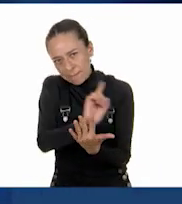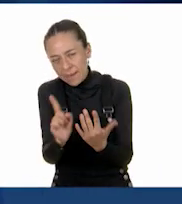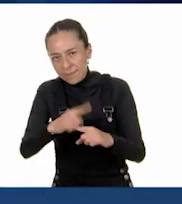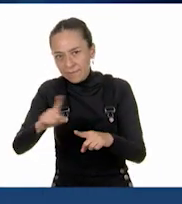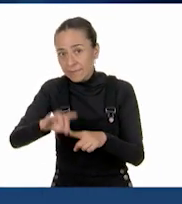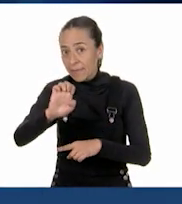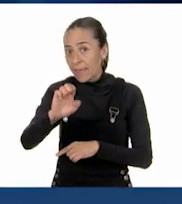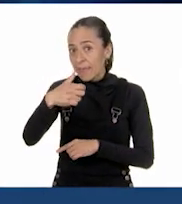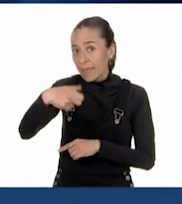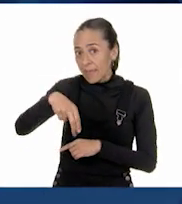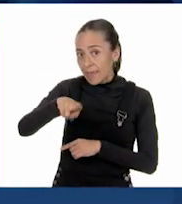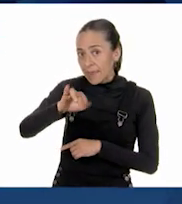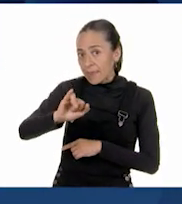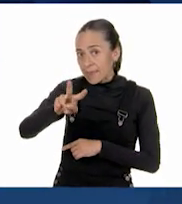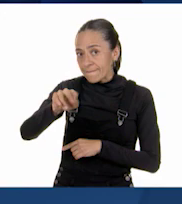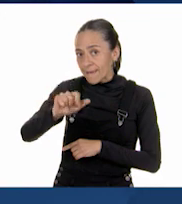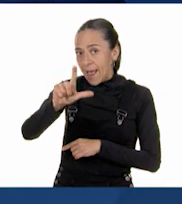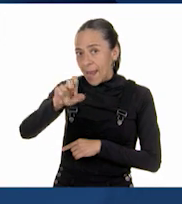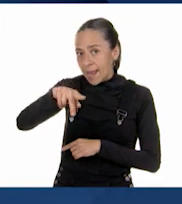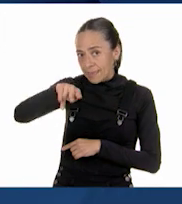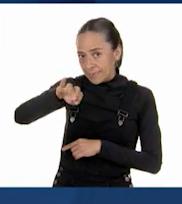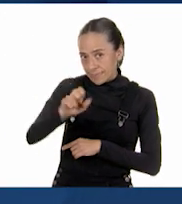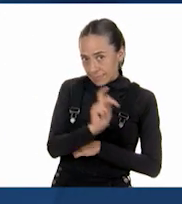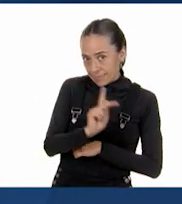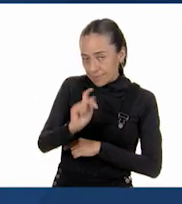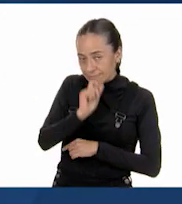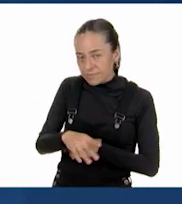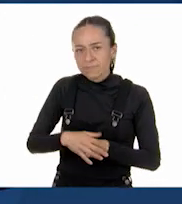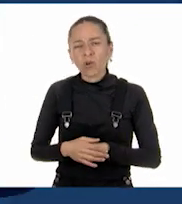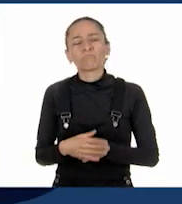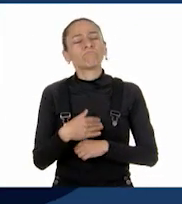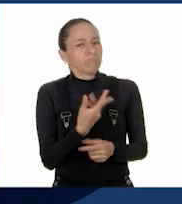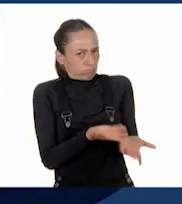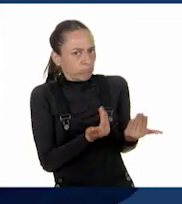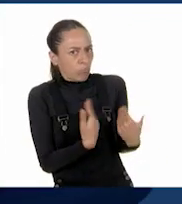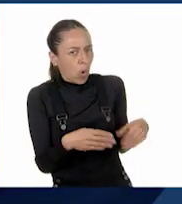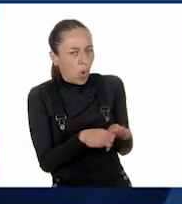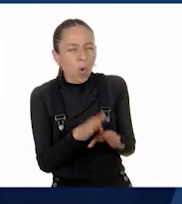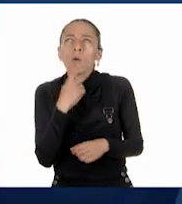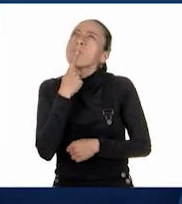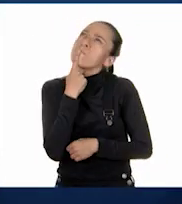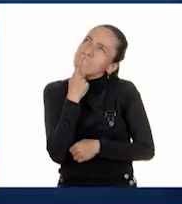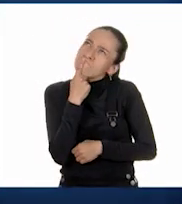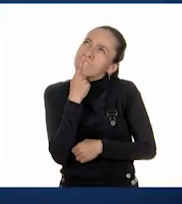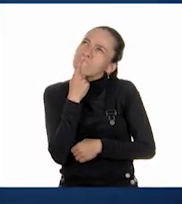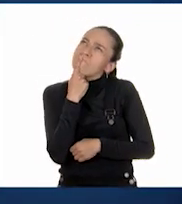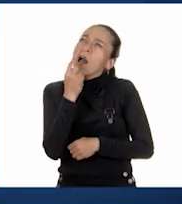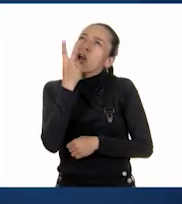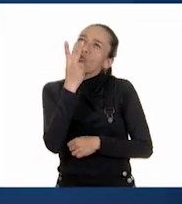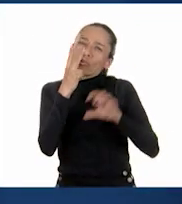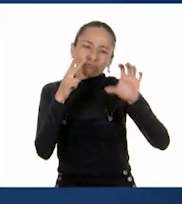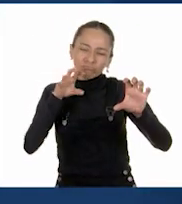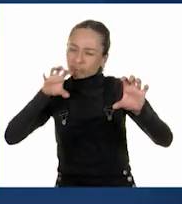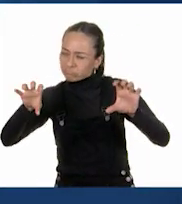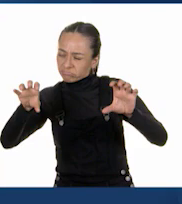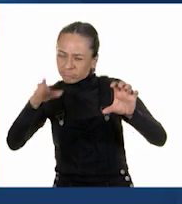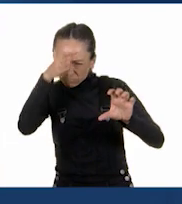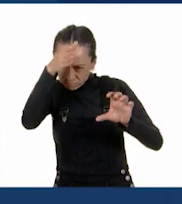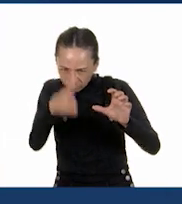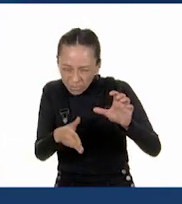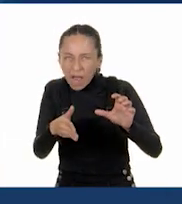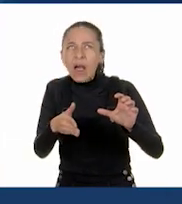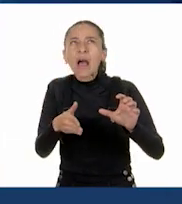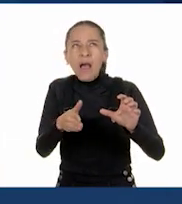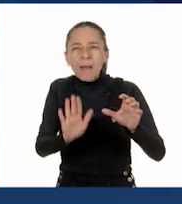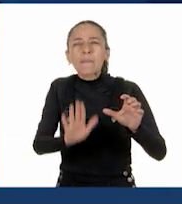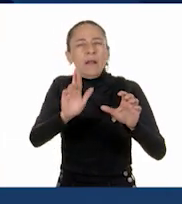de que no hay puntos en medio. Pero acabo de recordar la clase de ayer con los números decimales. Y pensé que podríamos